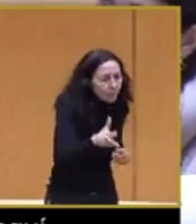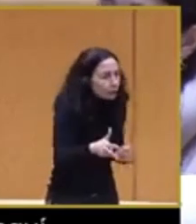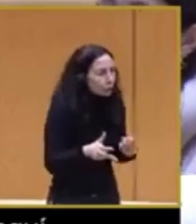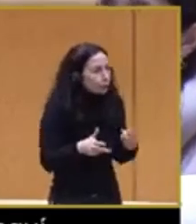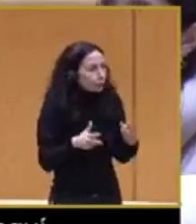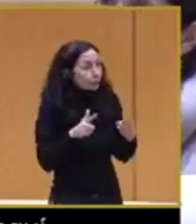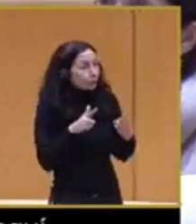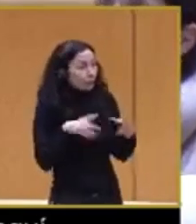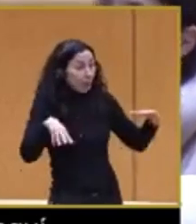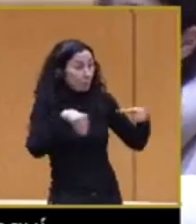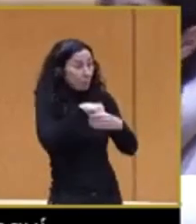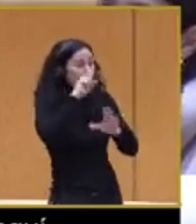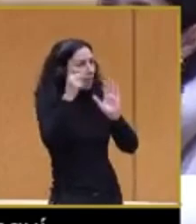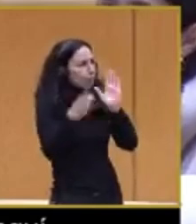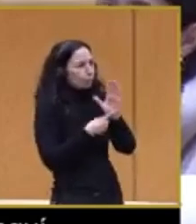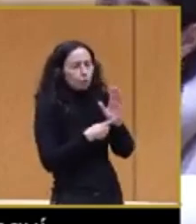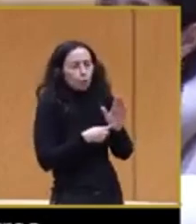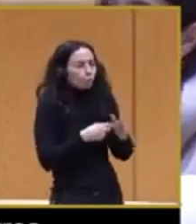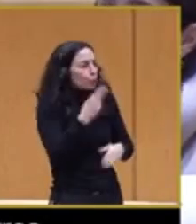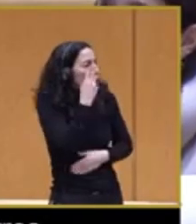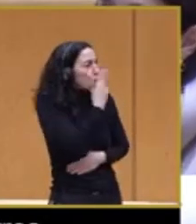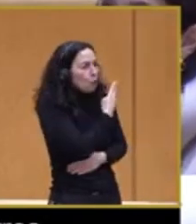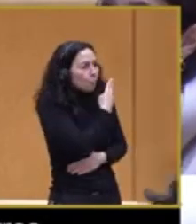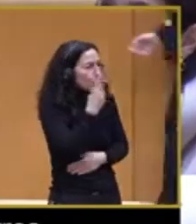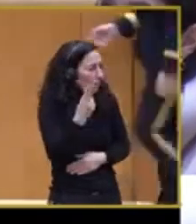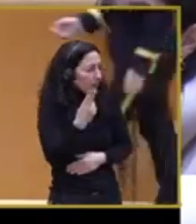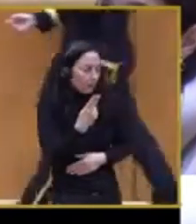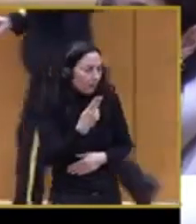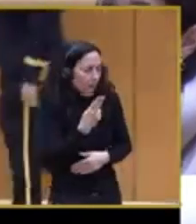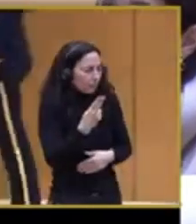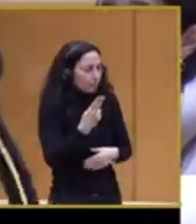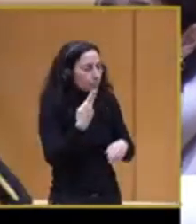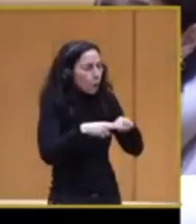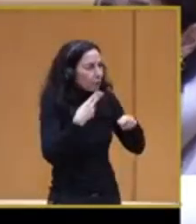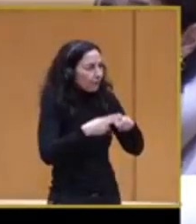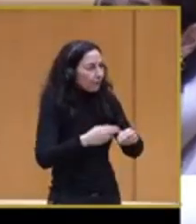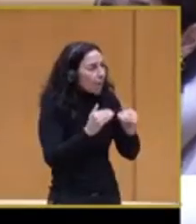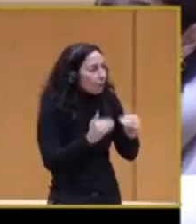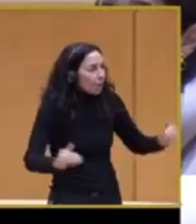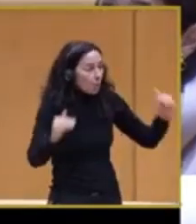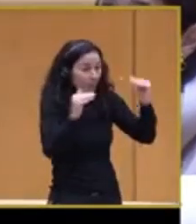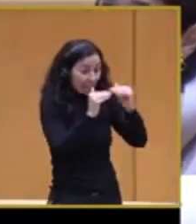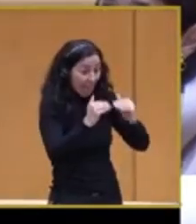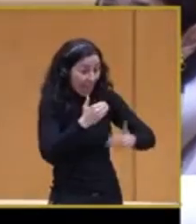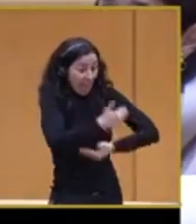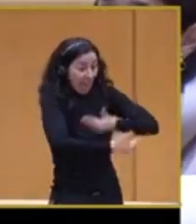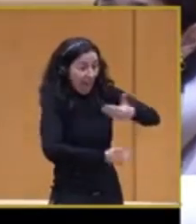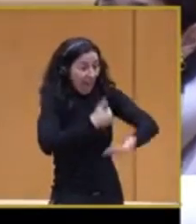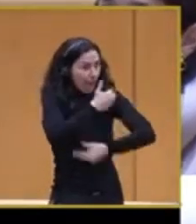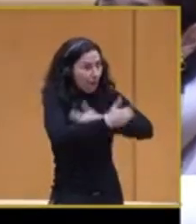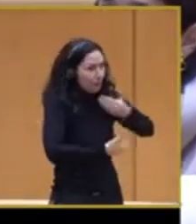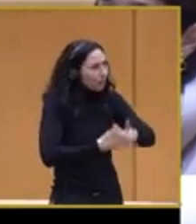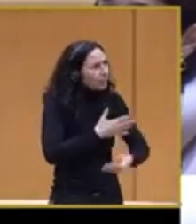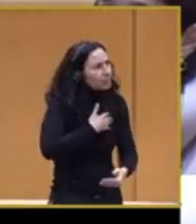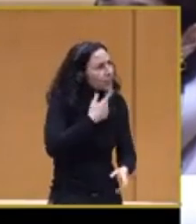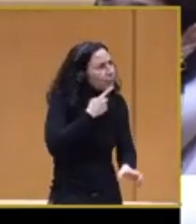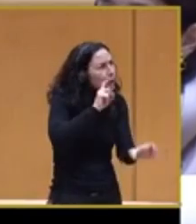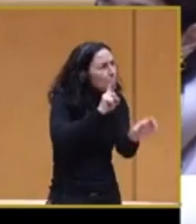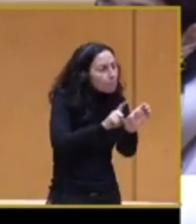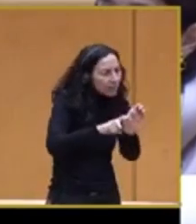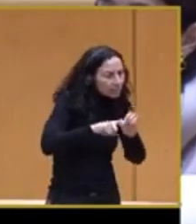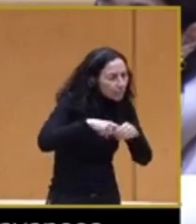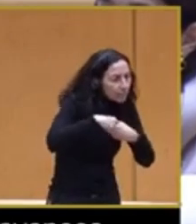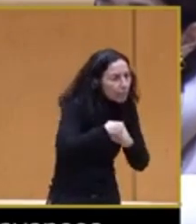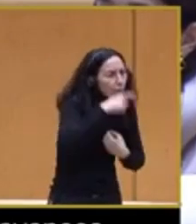Plena Inclusión está comprometida en la política de igualdad y estos avances deben incluir la participación de mujeres